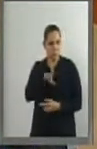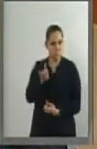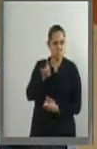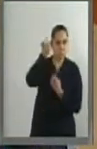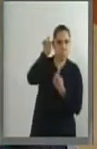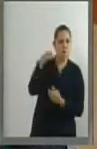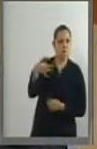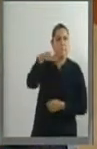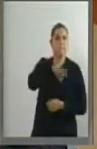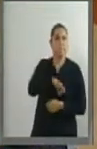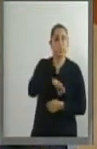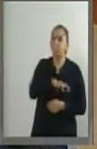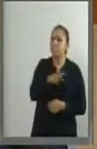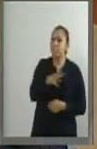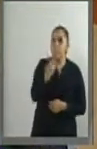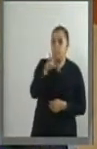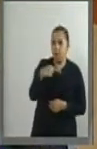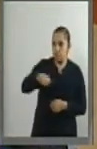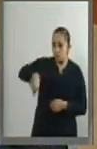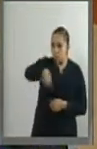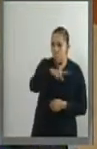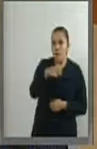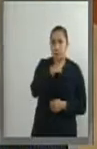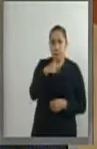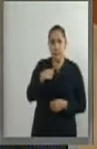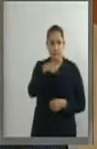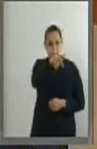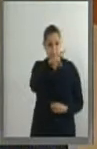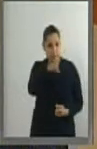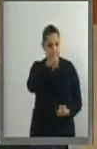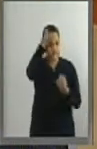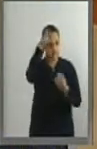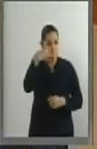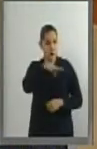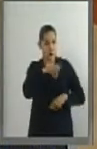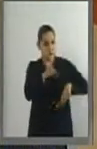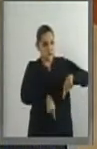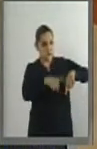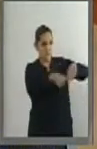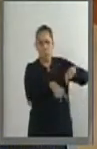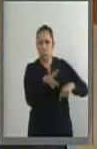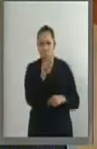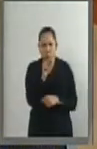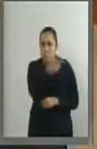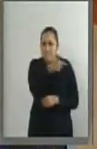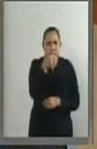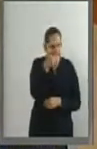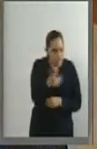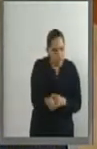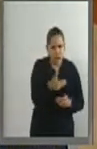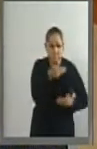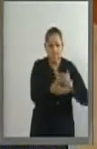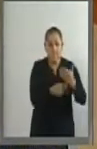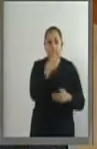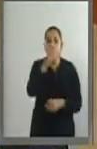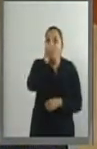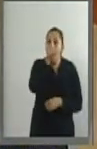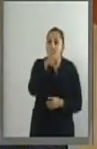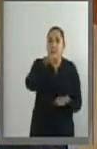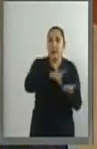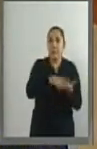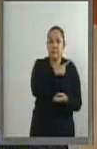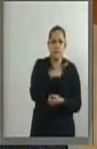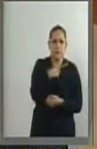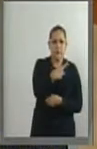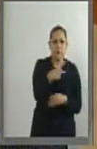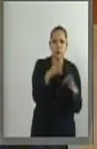Se requiere que la ganancia de uso de plásticos simplemente sea sustituida por otro